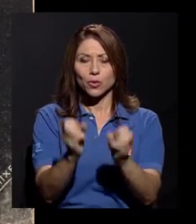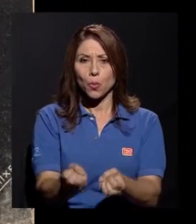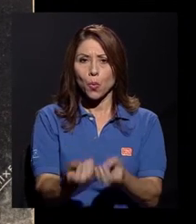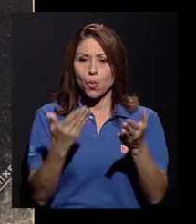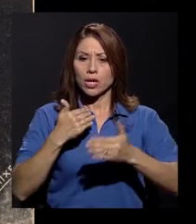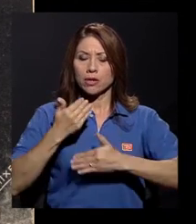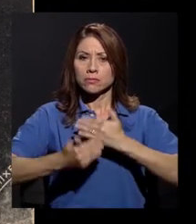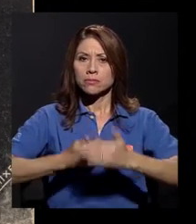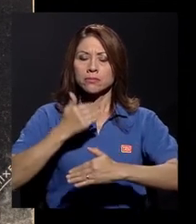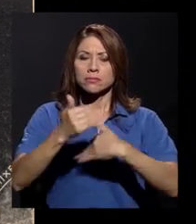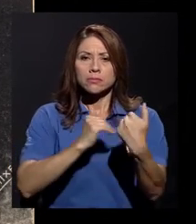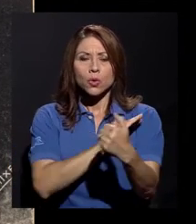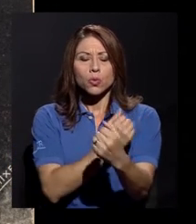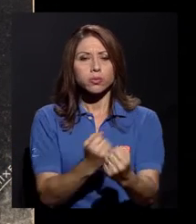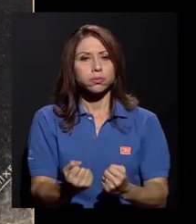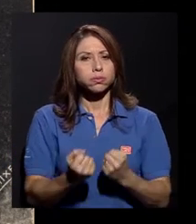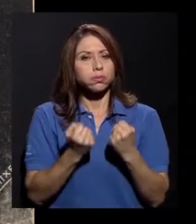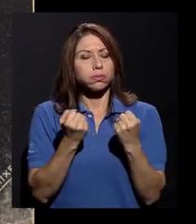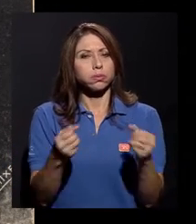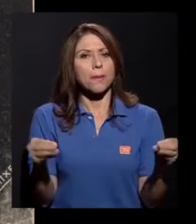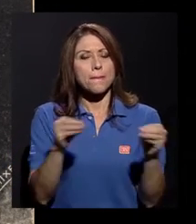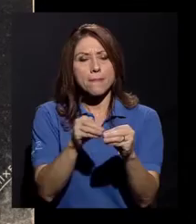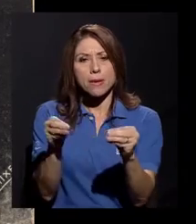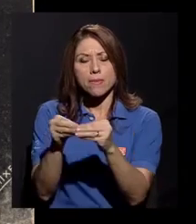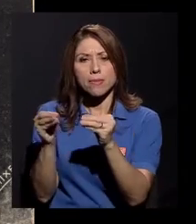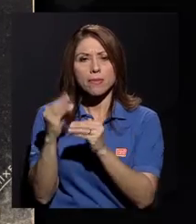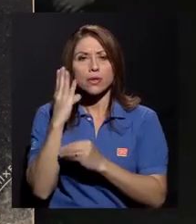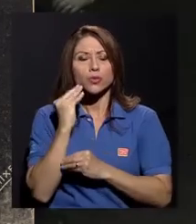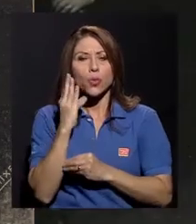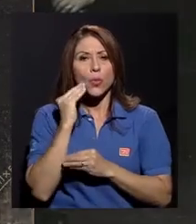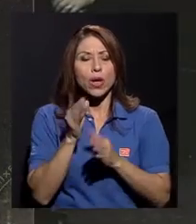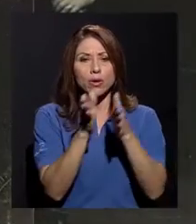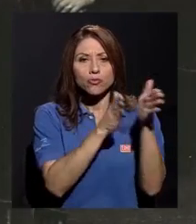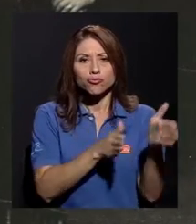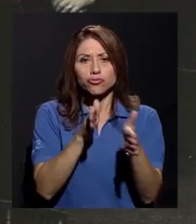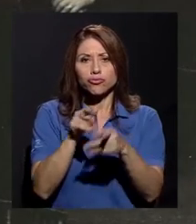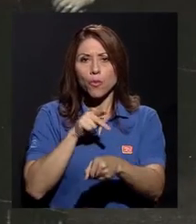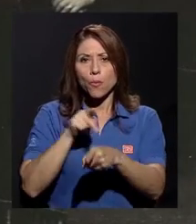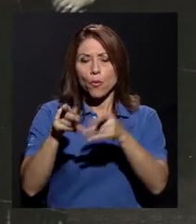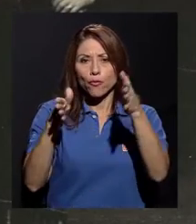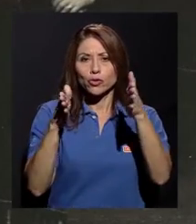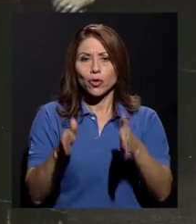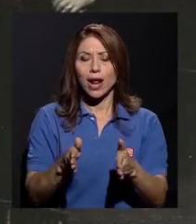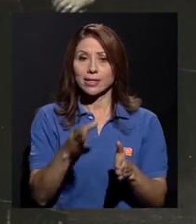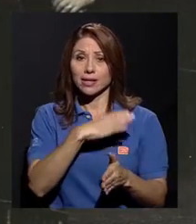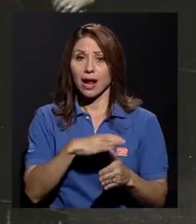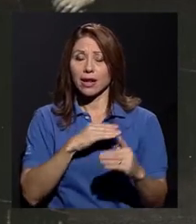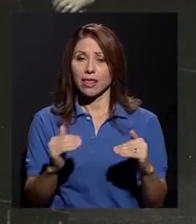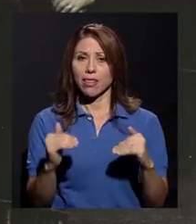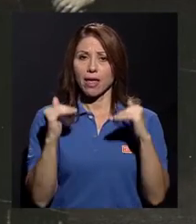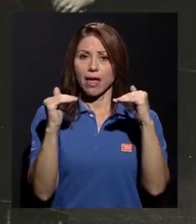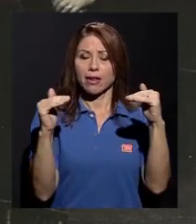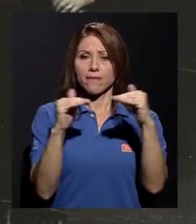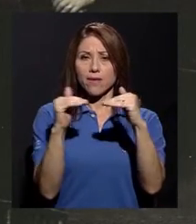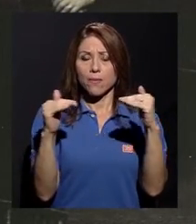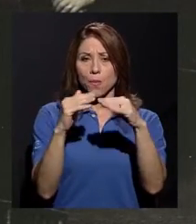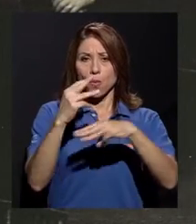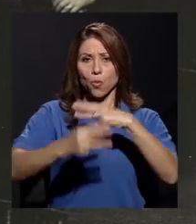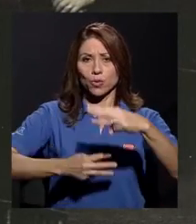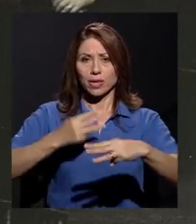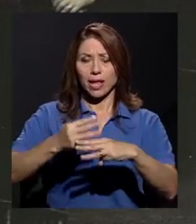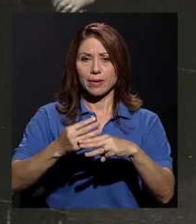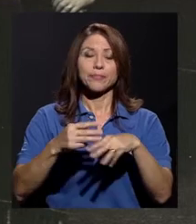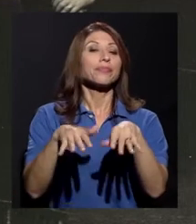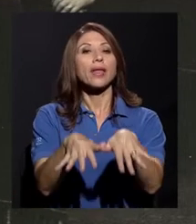consolidando y enriqueciendo cada vez más en la formación de profesionales de calidad mundial. La Asamblea